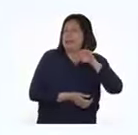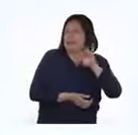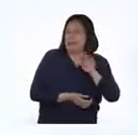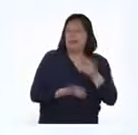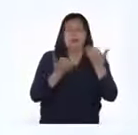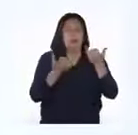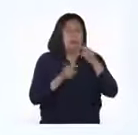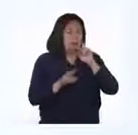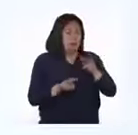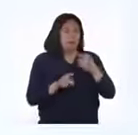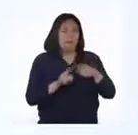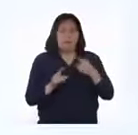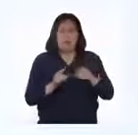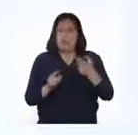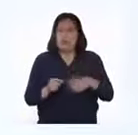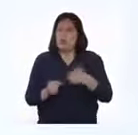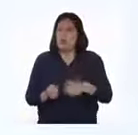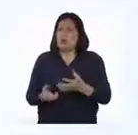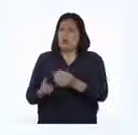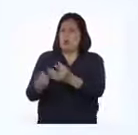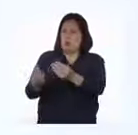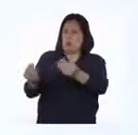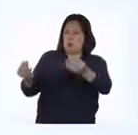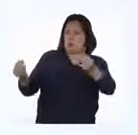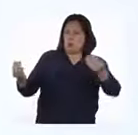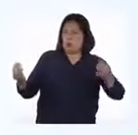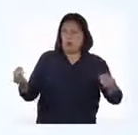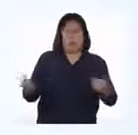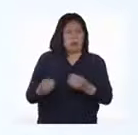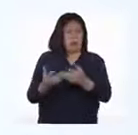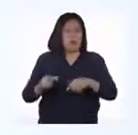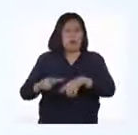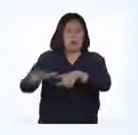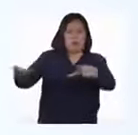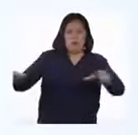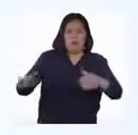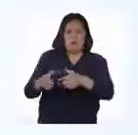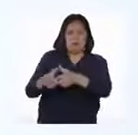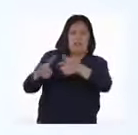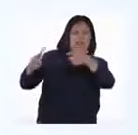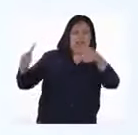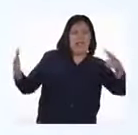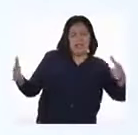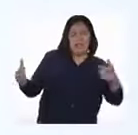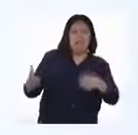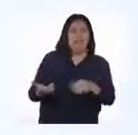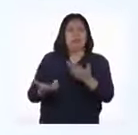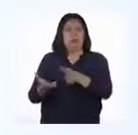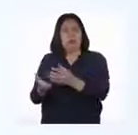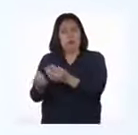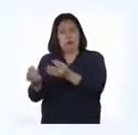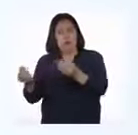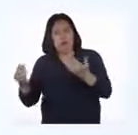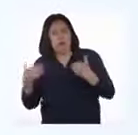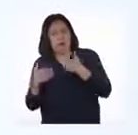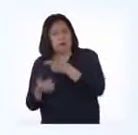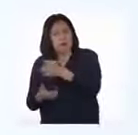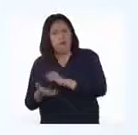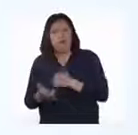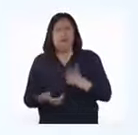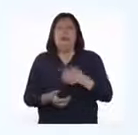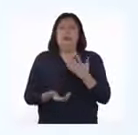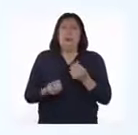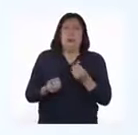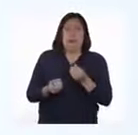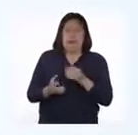hoy. Pero en poblaciones tan grandes y que ocupan una zona tan extensa de terreno, en lugar de calcularlas